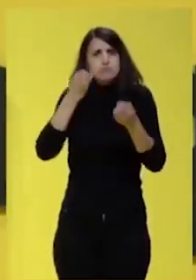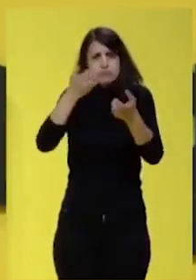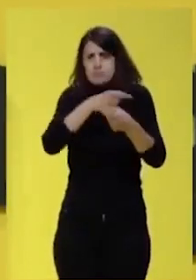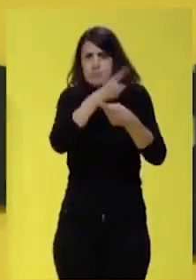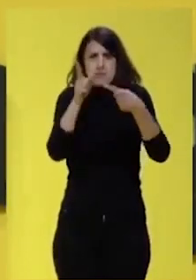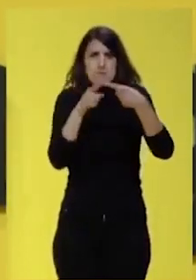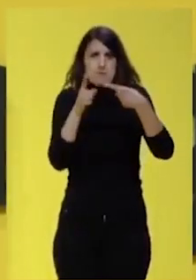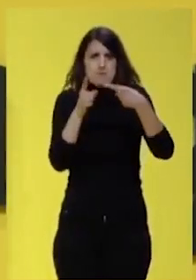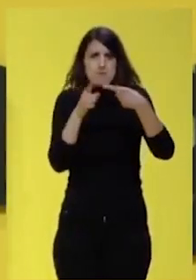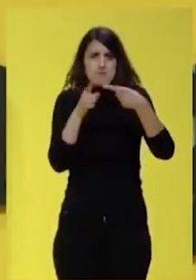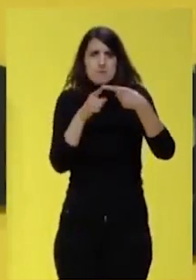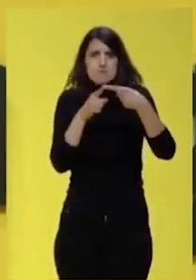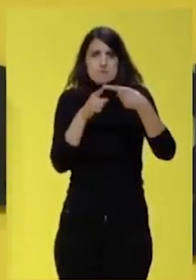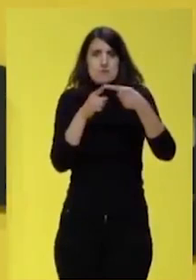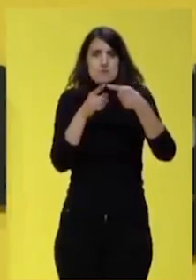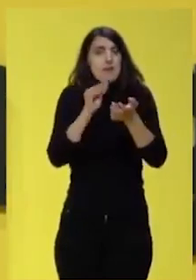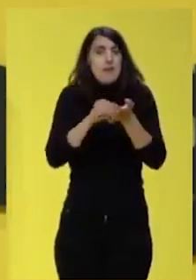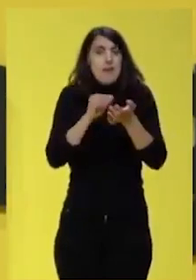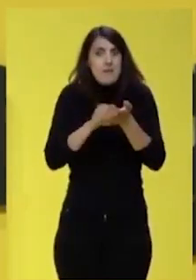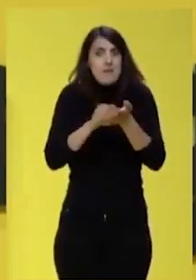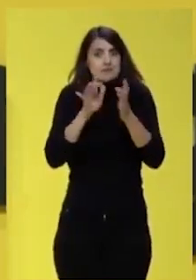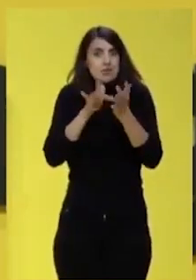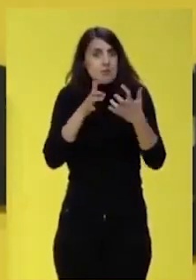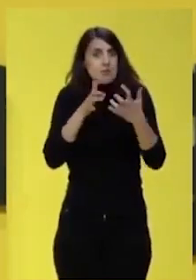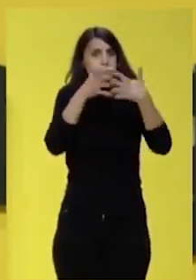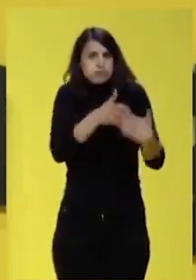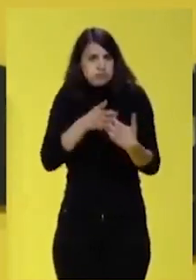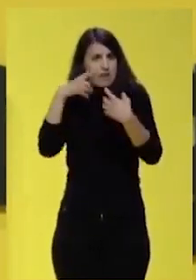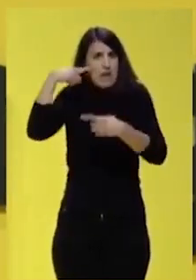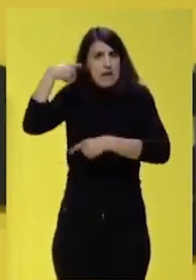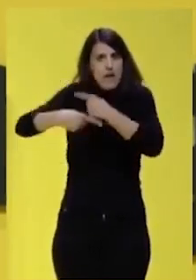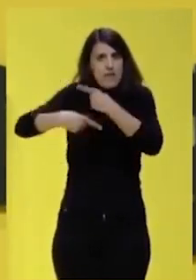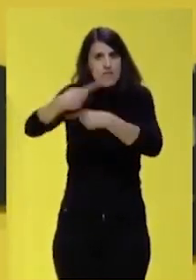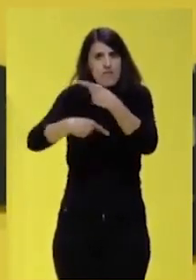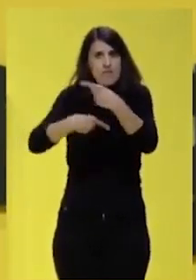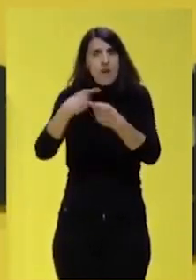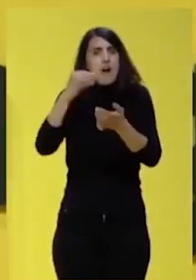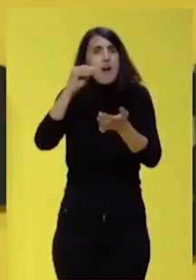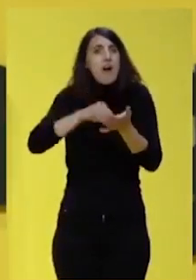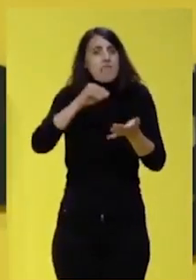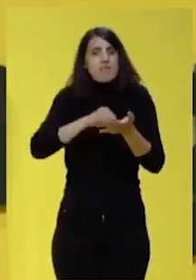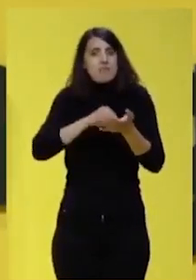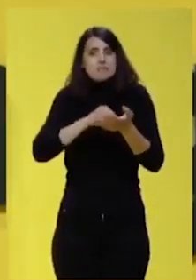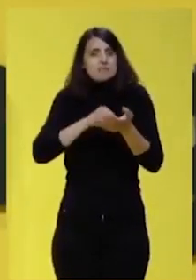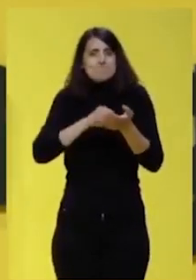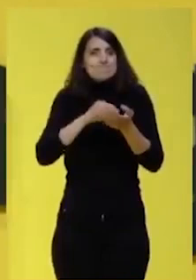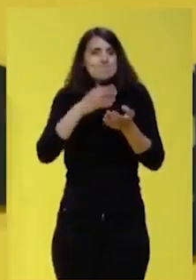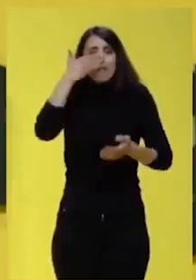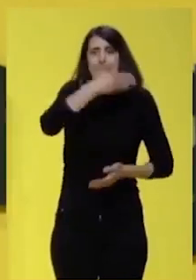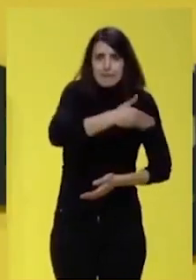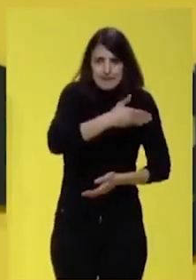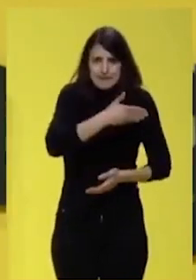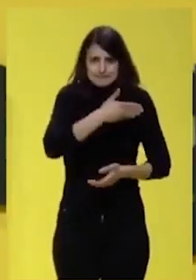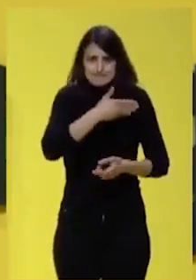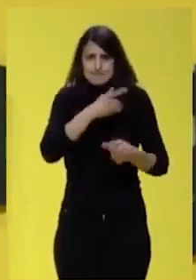lugar, una cosa que, a veces, en el fragor de la batalla, en el día a día, no se suele apreciar, y es,